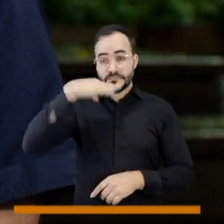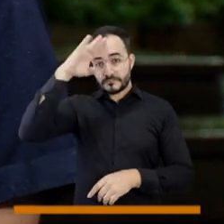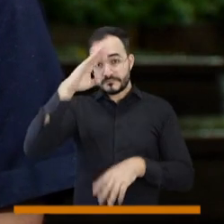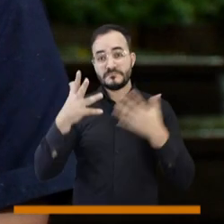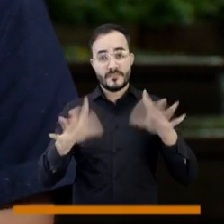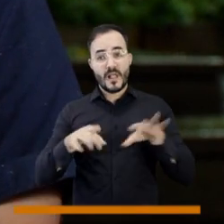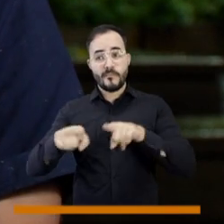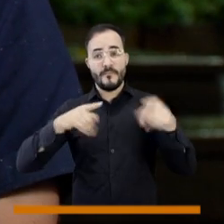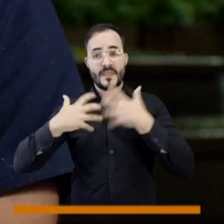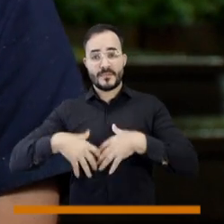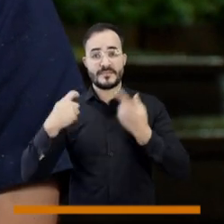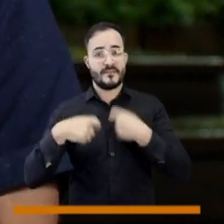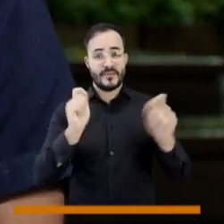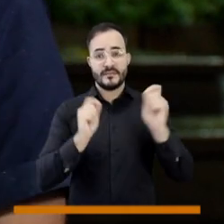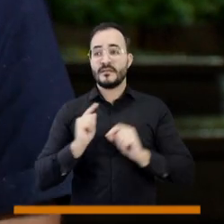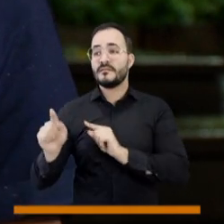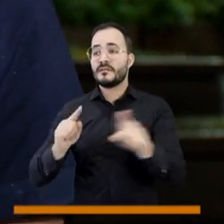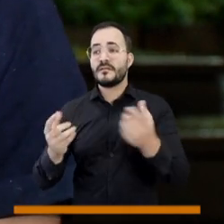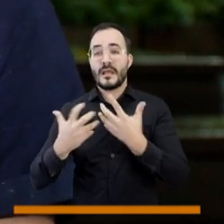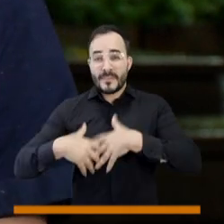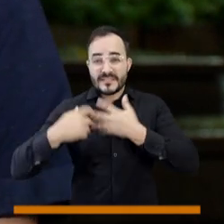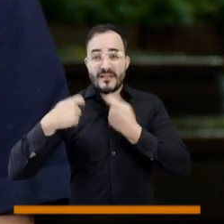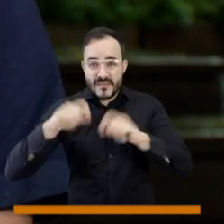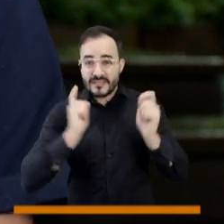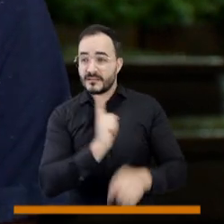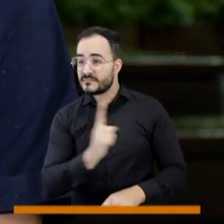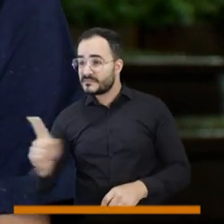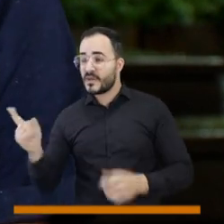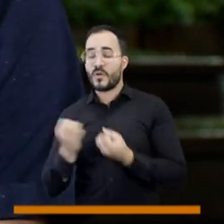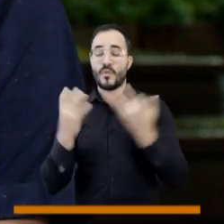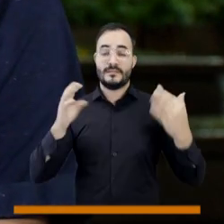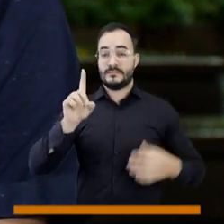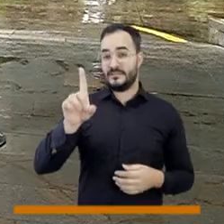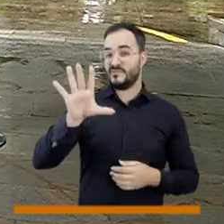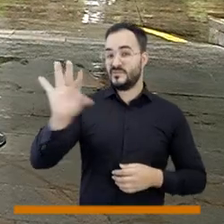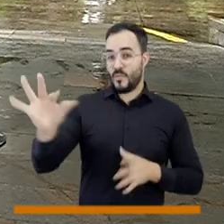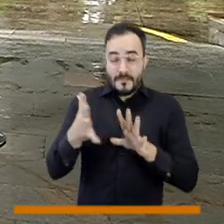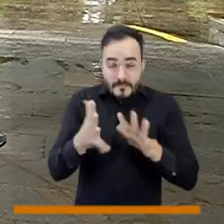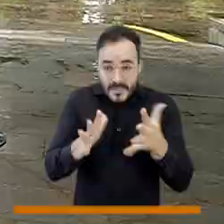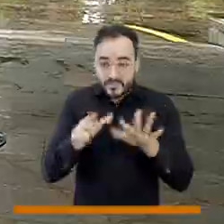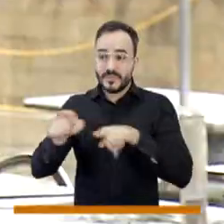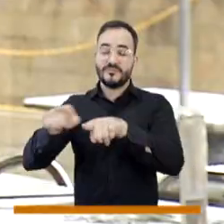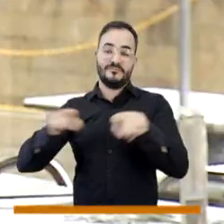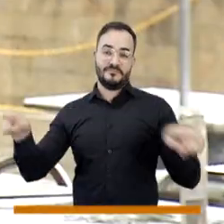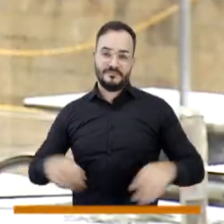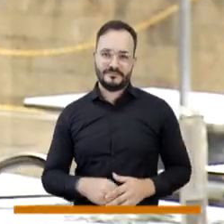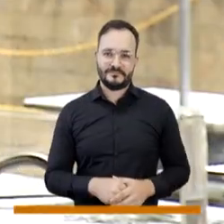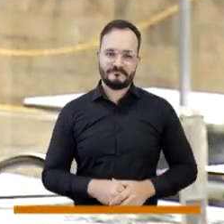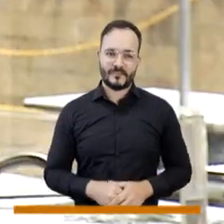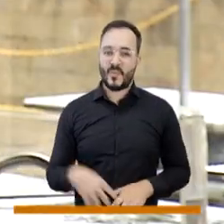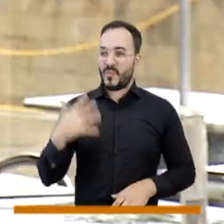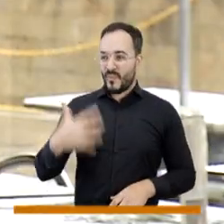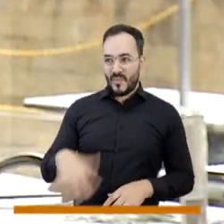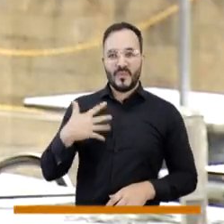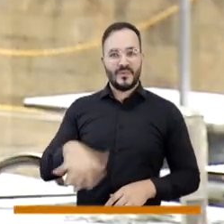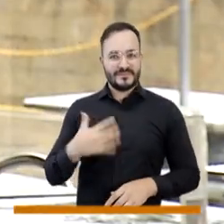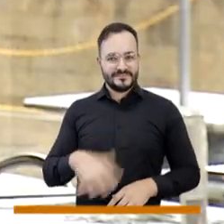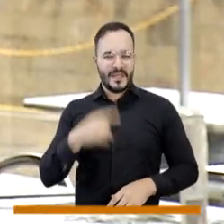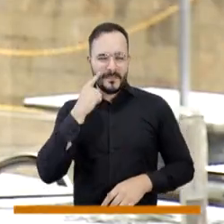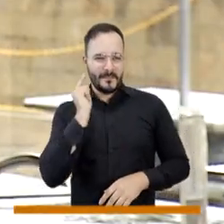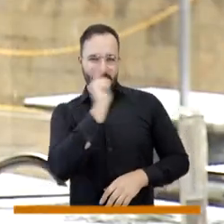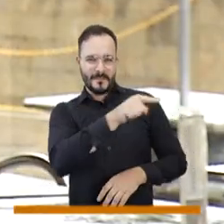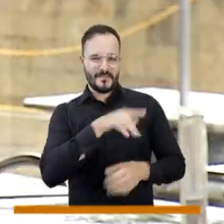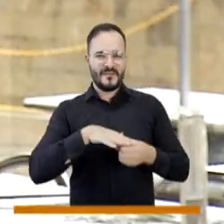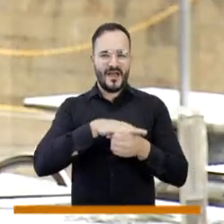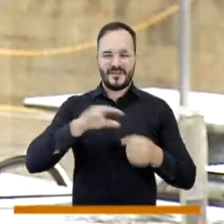en Medellín mal contadas, somos por lo menos 40 o 50, mal contadas. Muy bien, vamos a